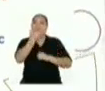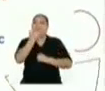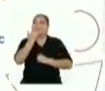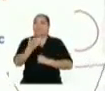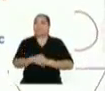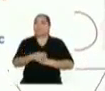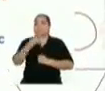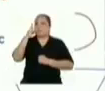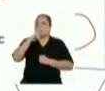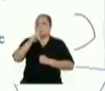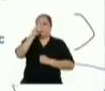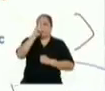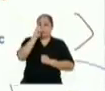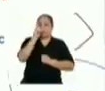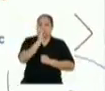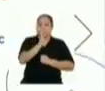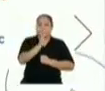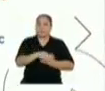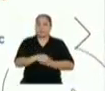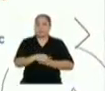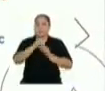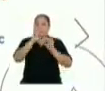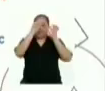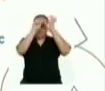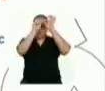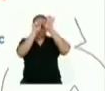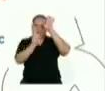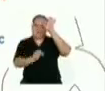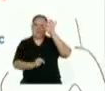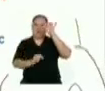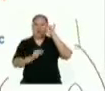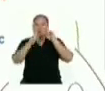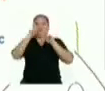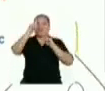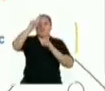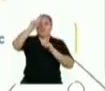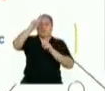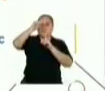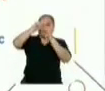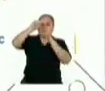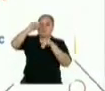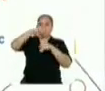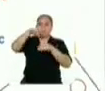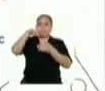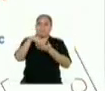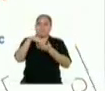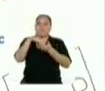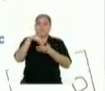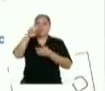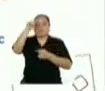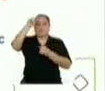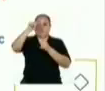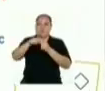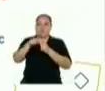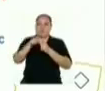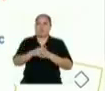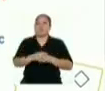pasa si consideramos una de ellas y trazamos la altura h desde la cúspide al centro del cuadrado?